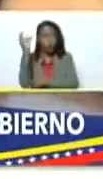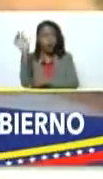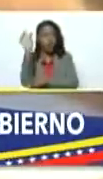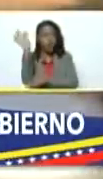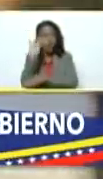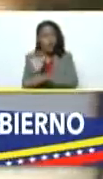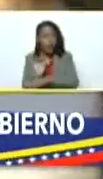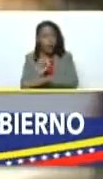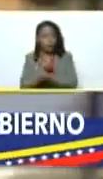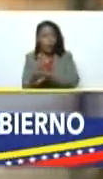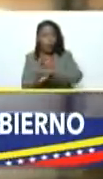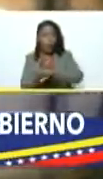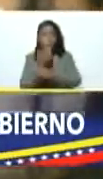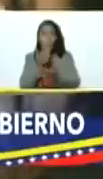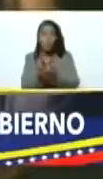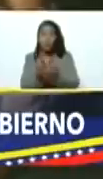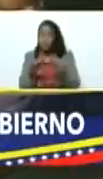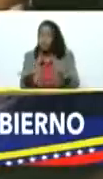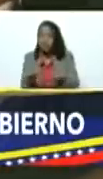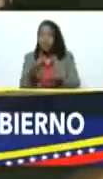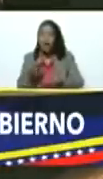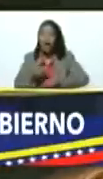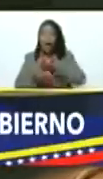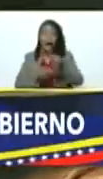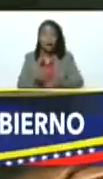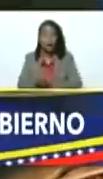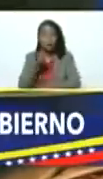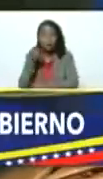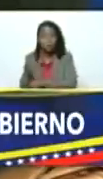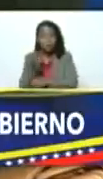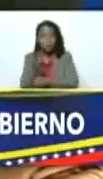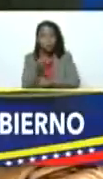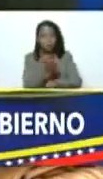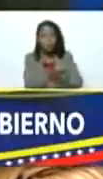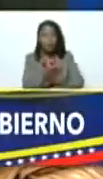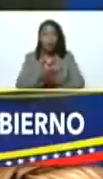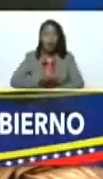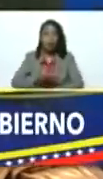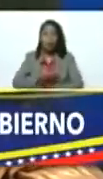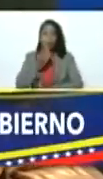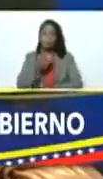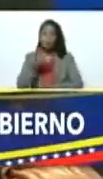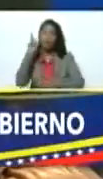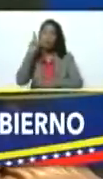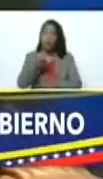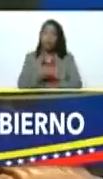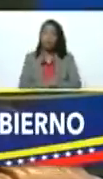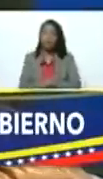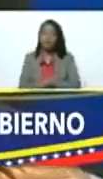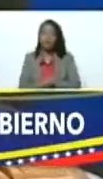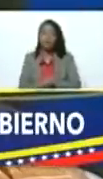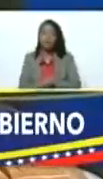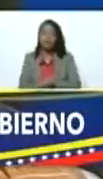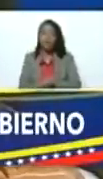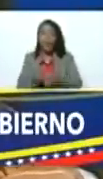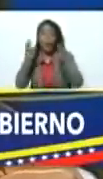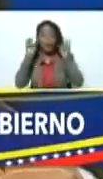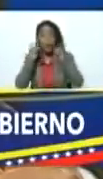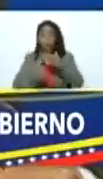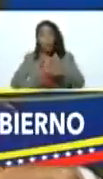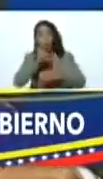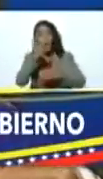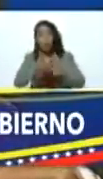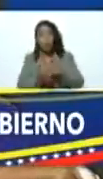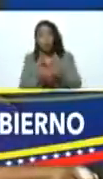permitirá la asignación de recursos financieros a las alcaldías y permitirá también la concepción del proyecto